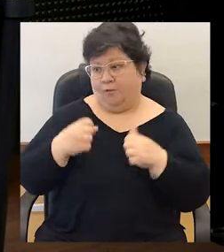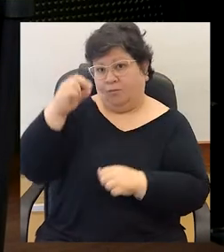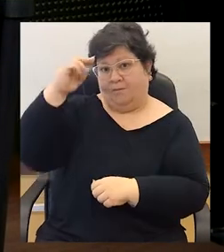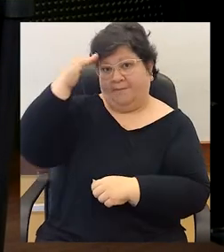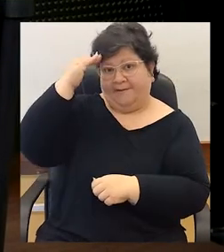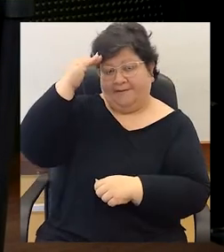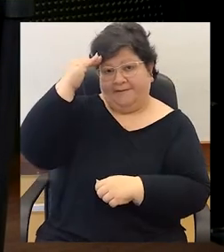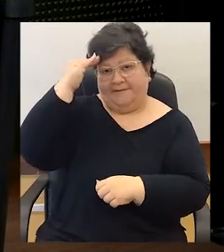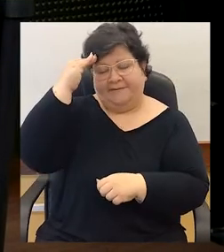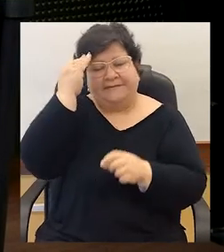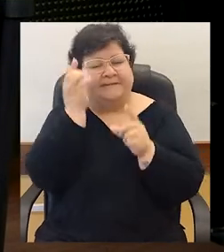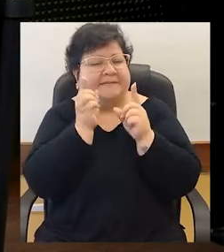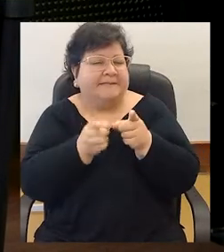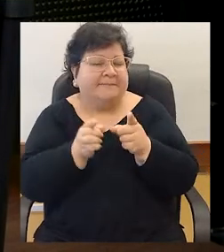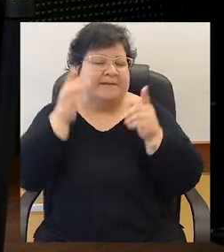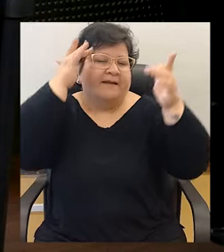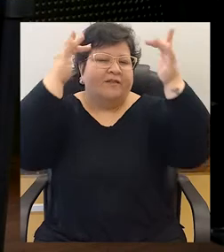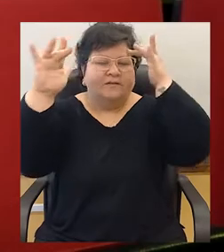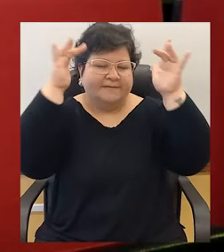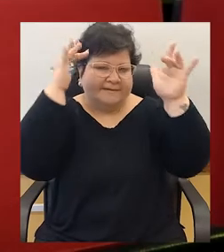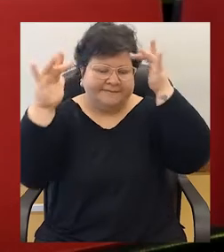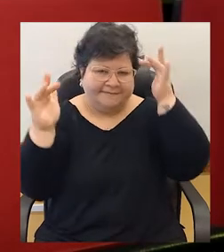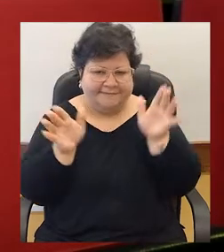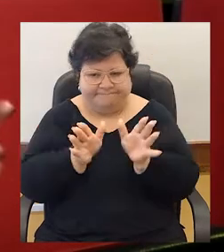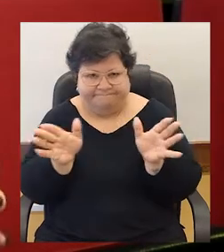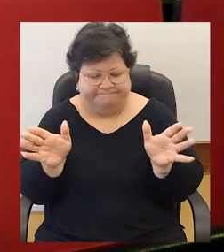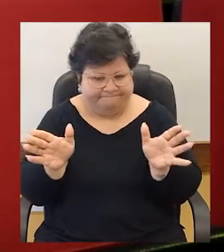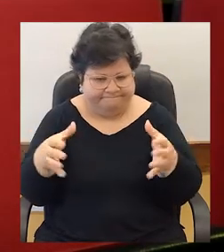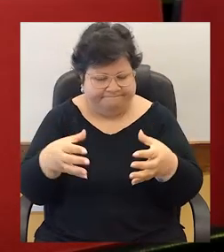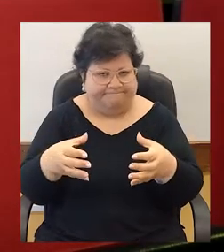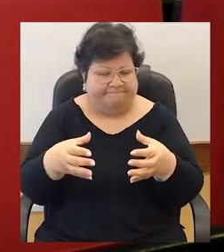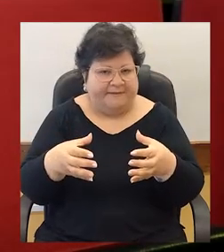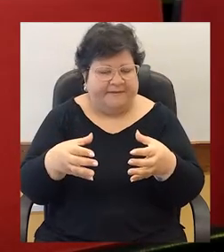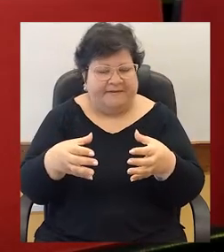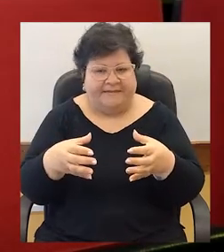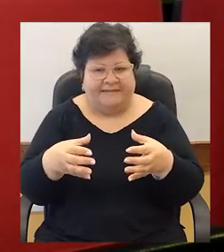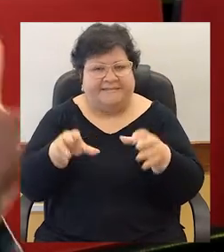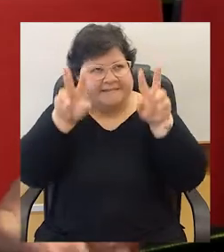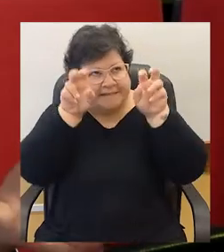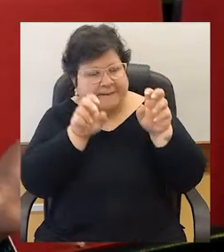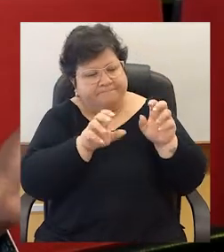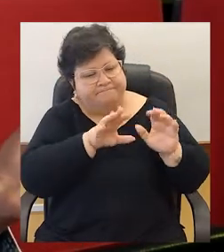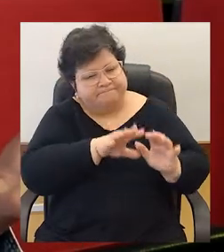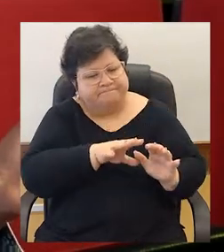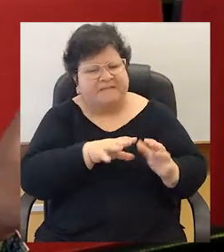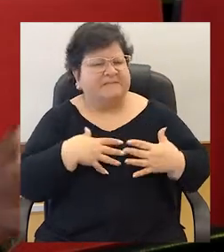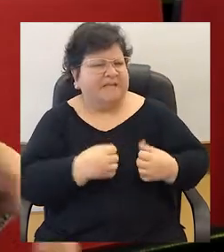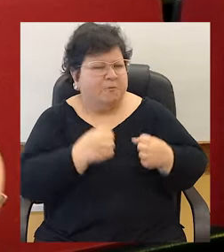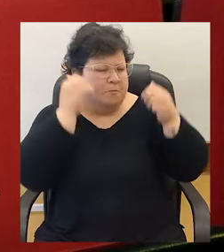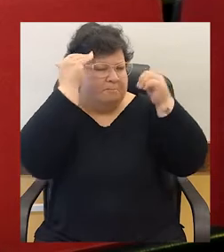y otro son justamente las adolescencias. La salud mental es un tema del que en general no hablamos.